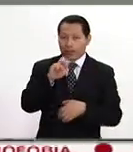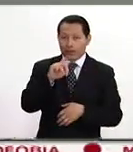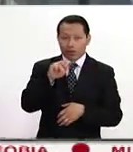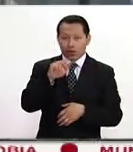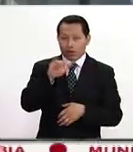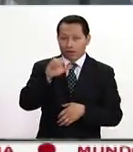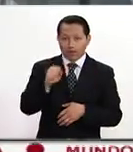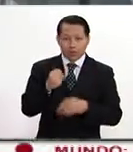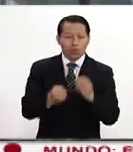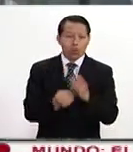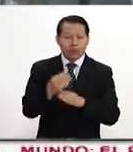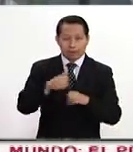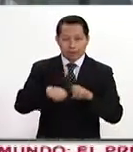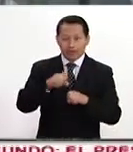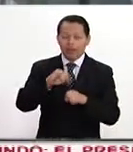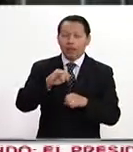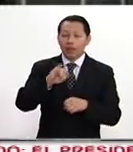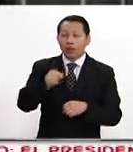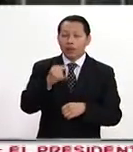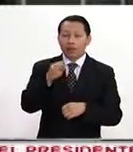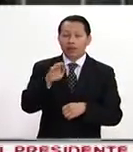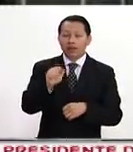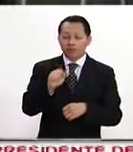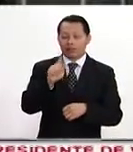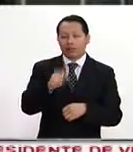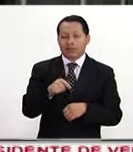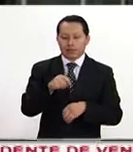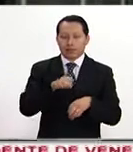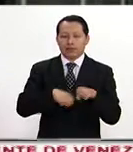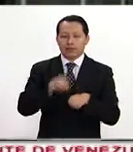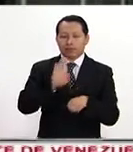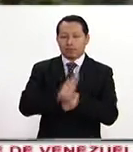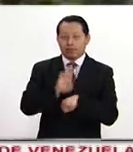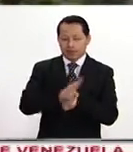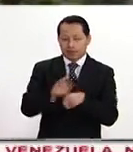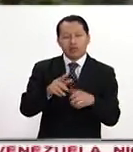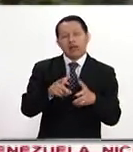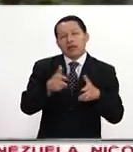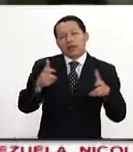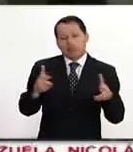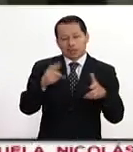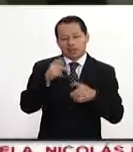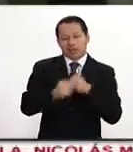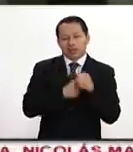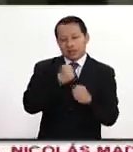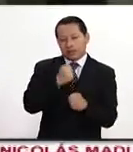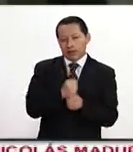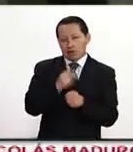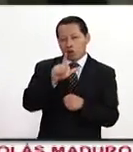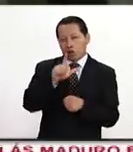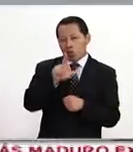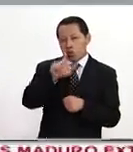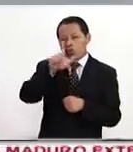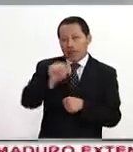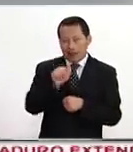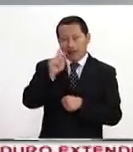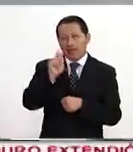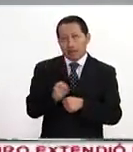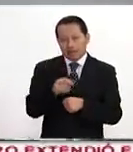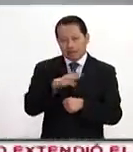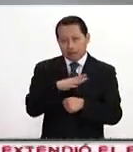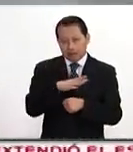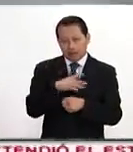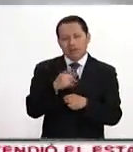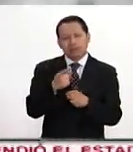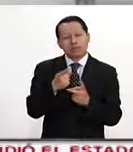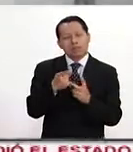nueva empresa, en este caso JBS, una empresa brasileña que creció enormemente durante los años de Lula, que se convirtió en la primera y es todavía